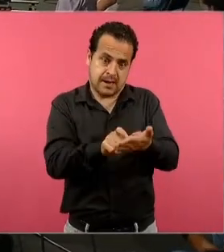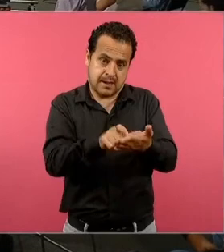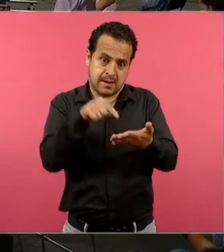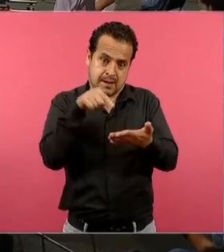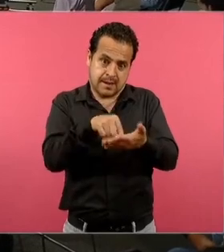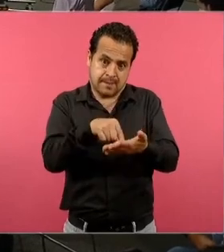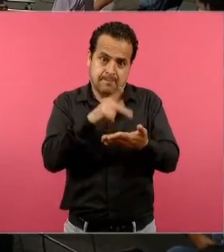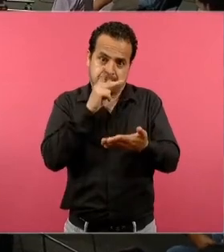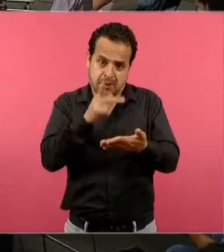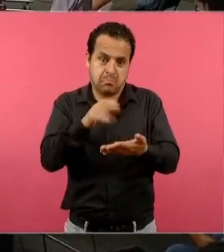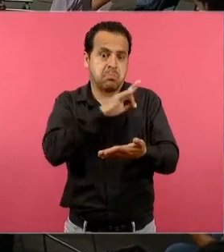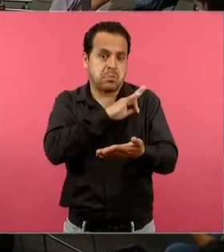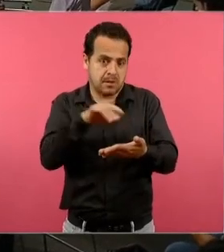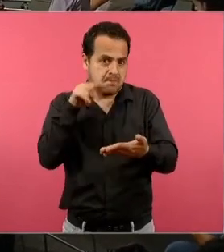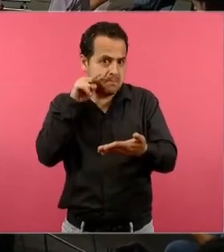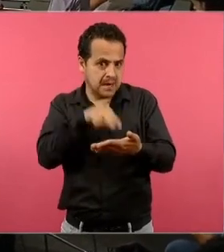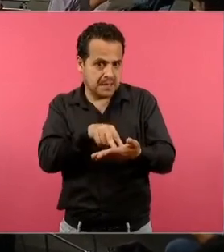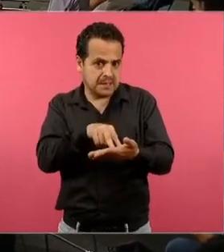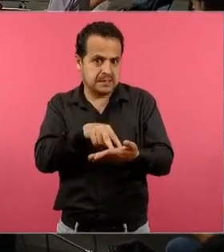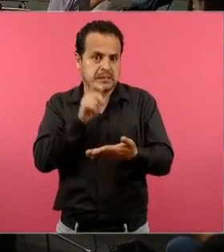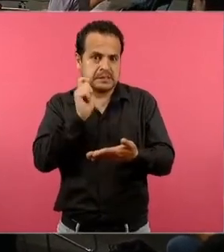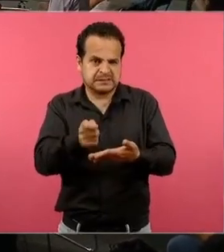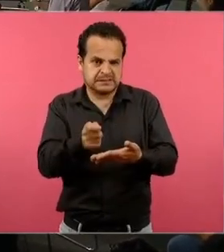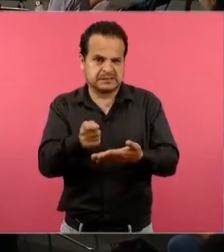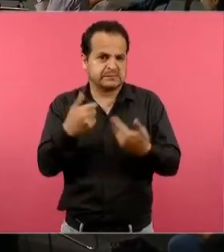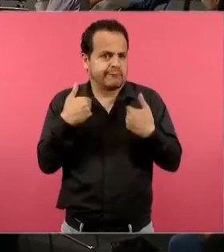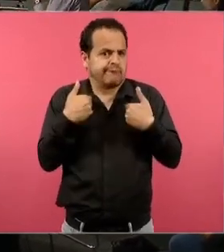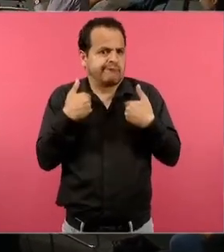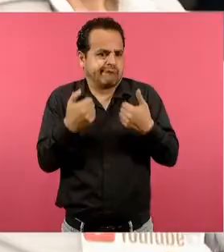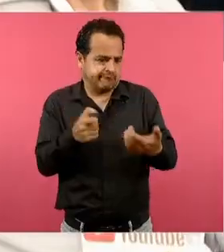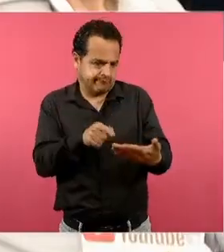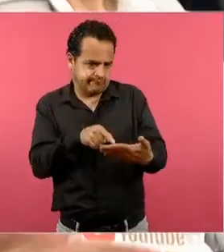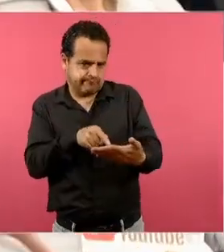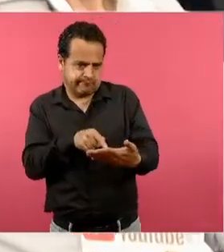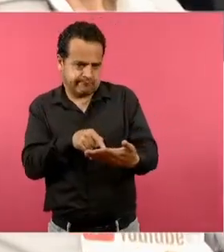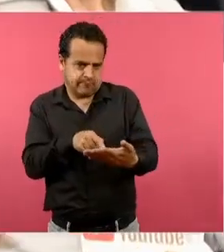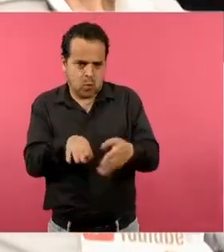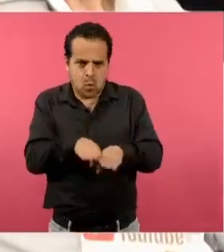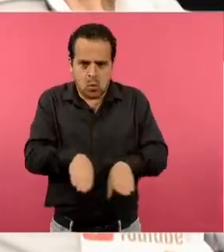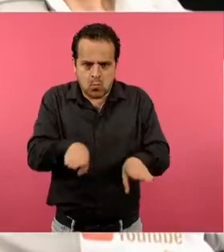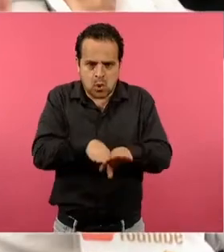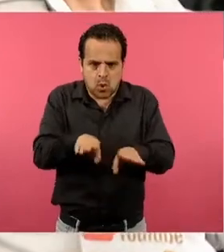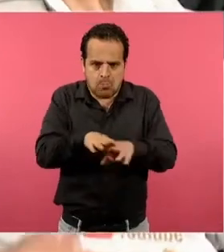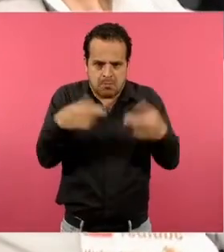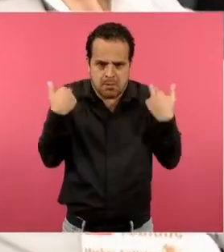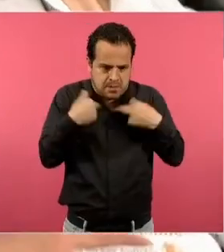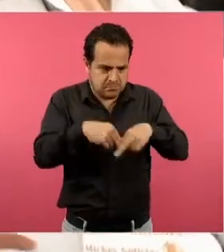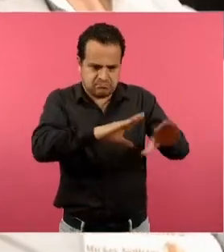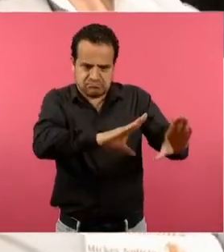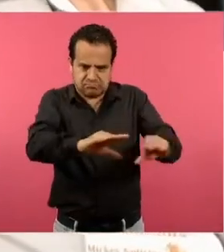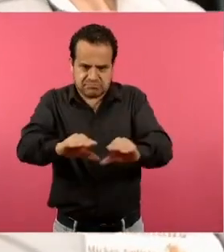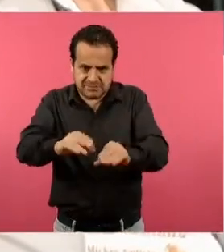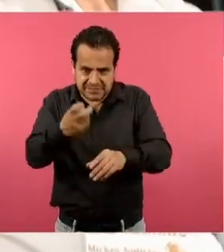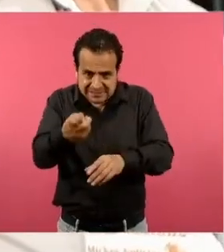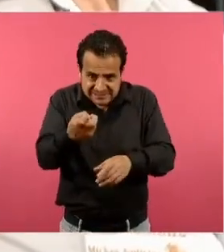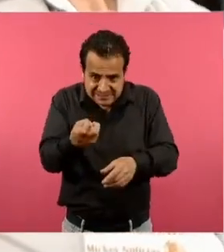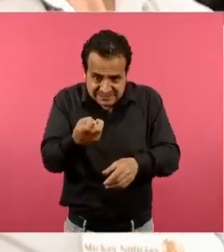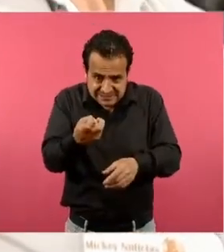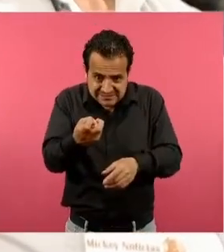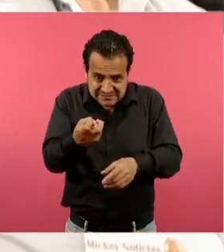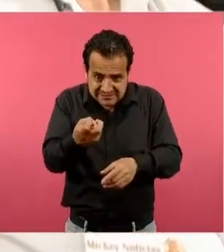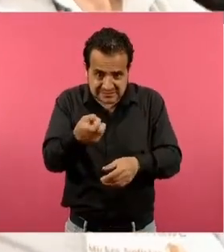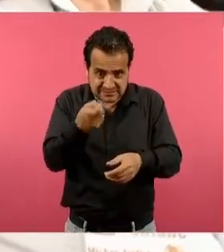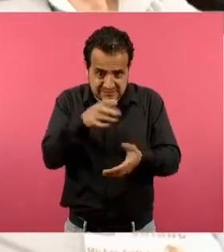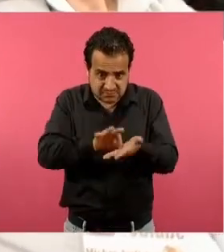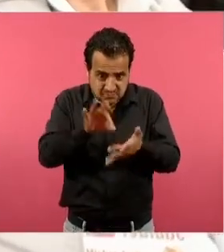abordan qué tipo de metodologías pedagógicas, pues en el marco de estos nuevos planes de estudio de la